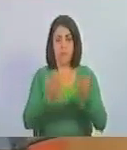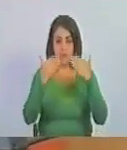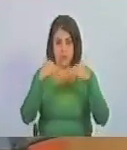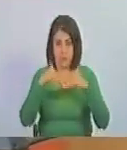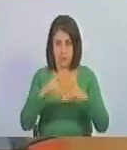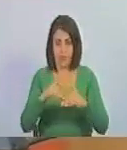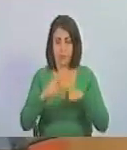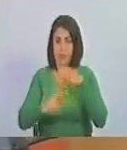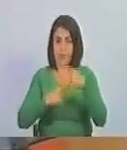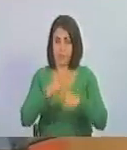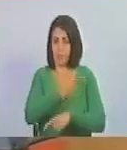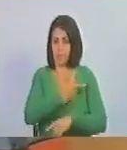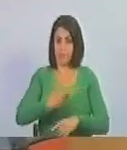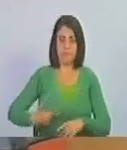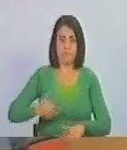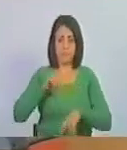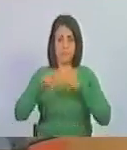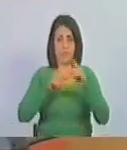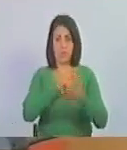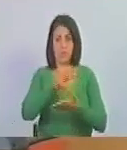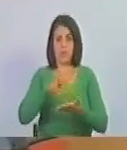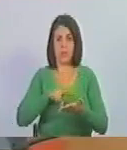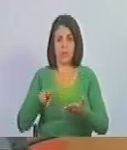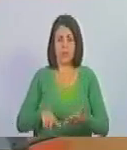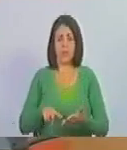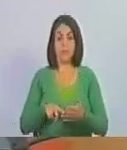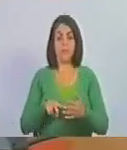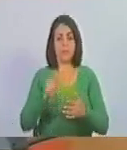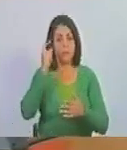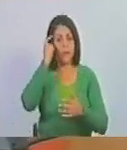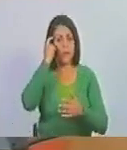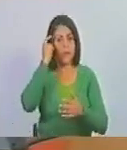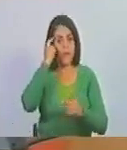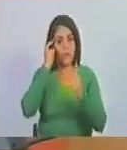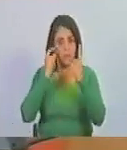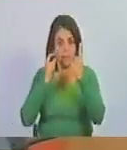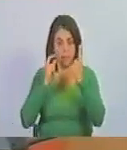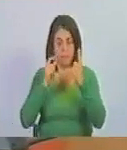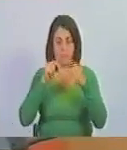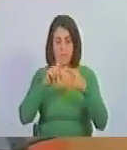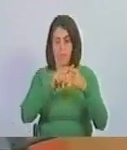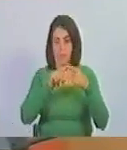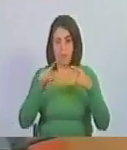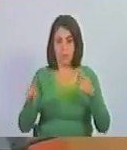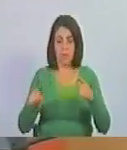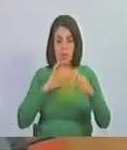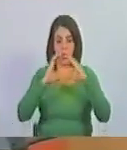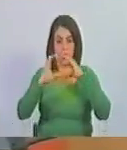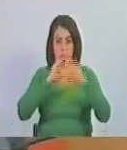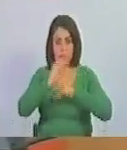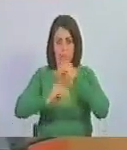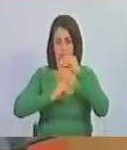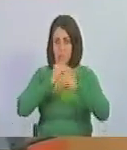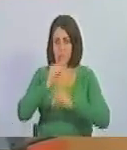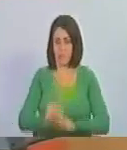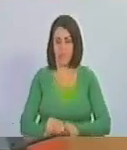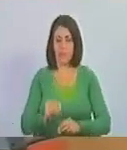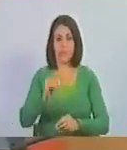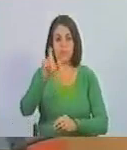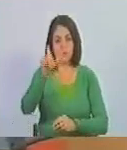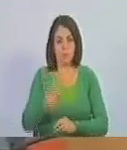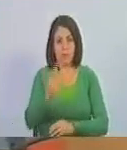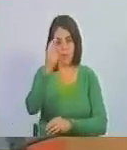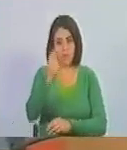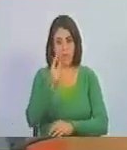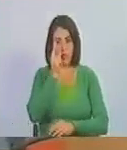A continuación, el presidente ordenó dar lectura a la cuenta. Primer punto de la cuenta. Comunicaciones suscritas por las ciudadanas